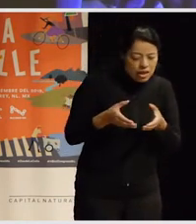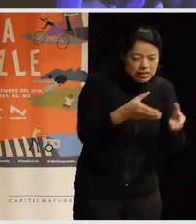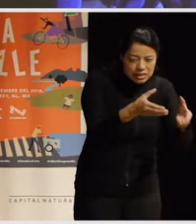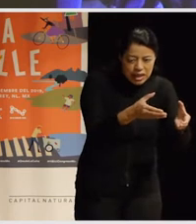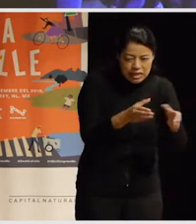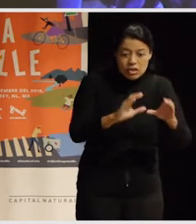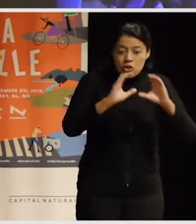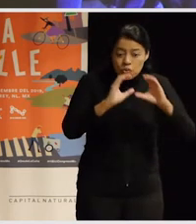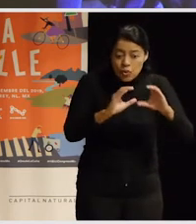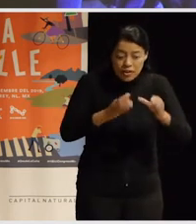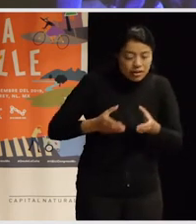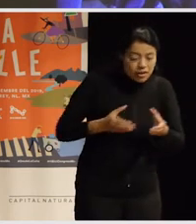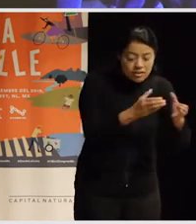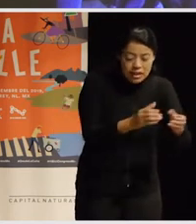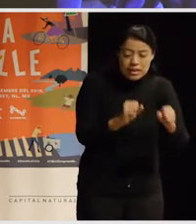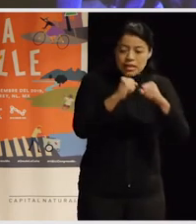seguros para todos y para todas, ¿no?